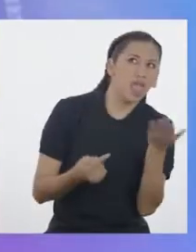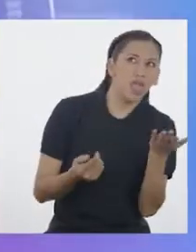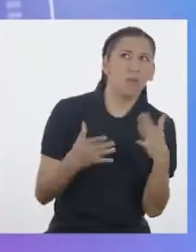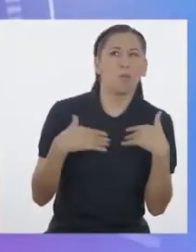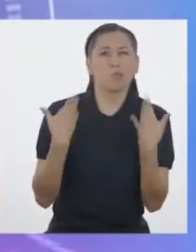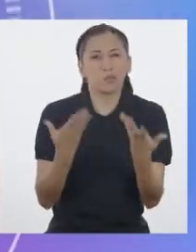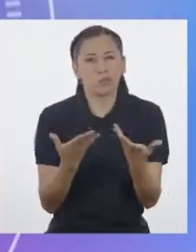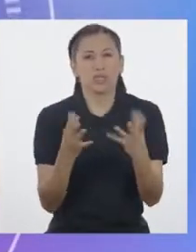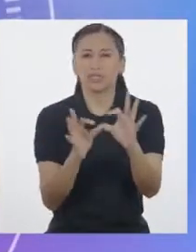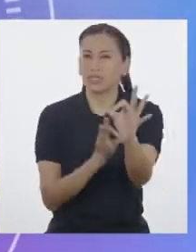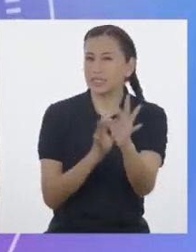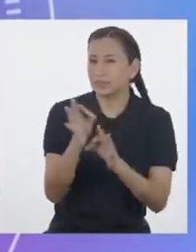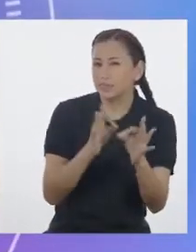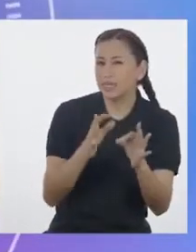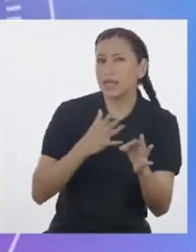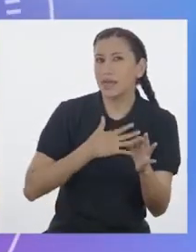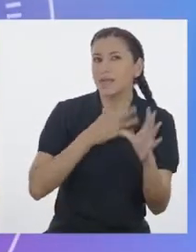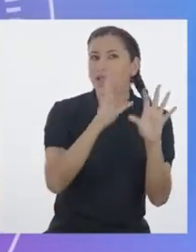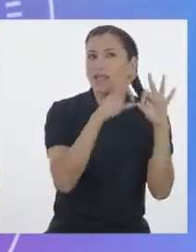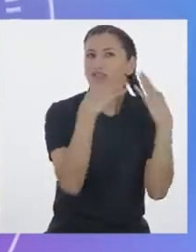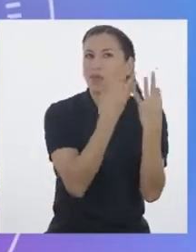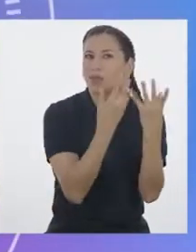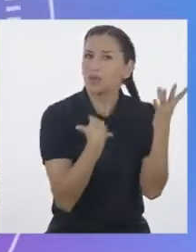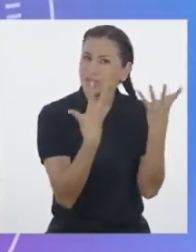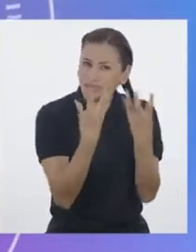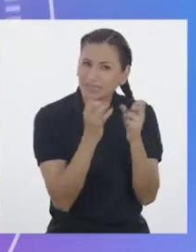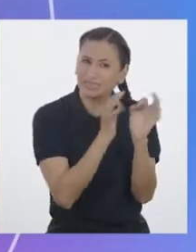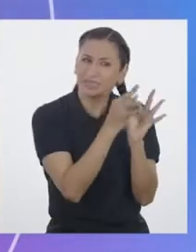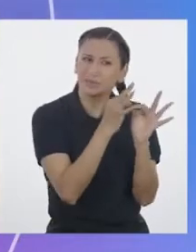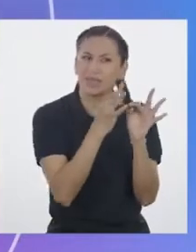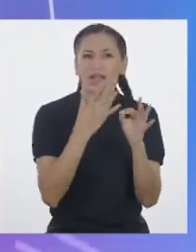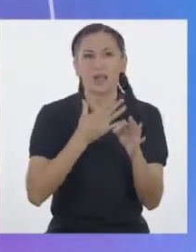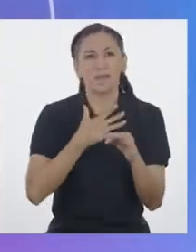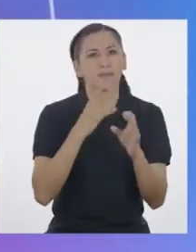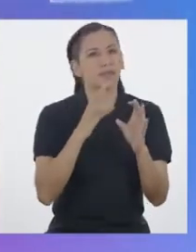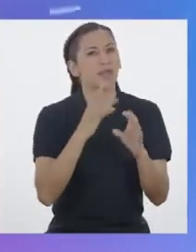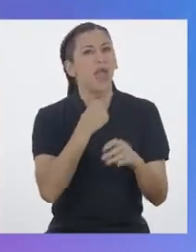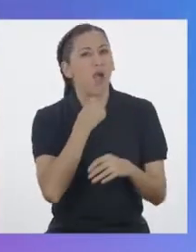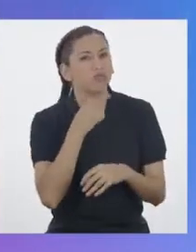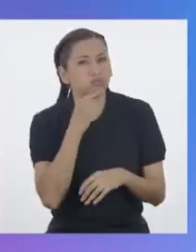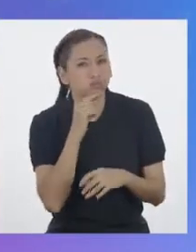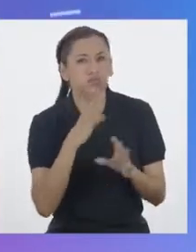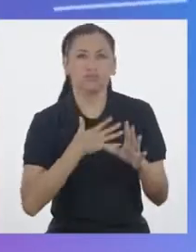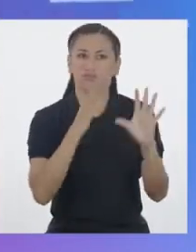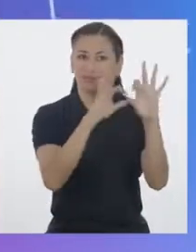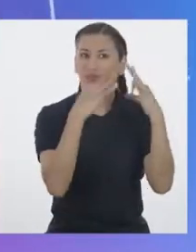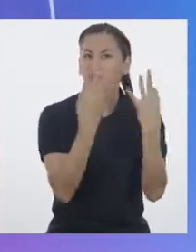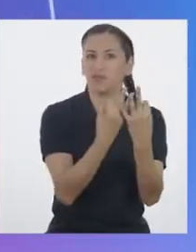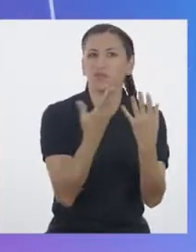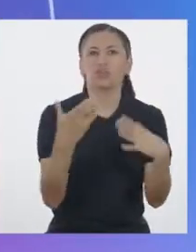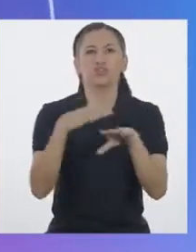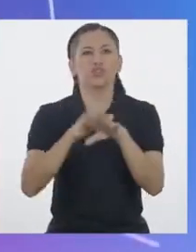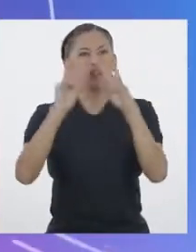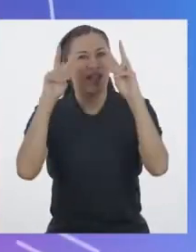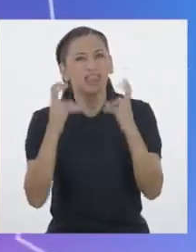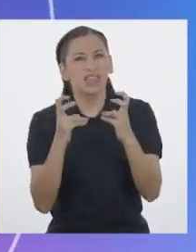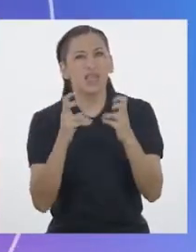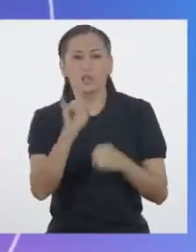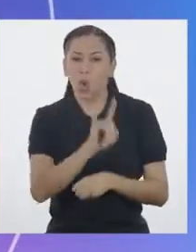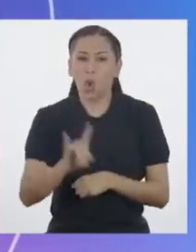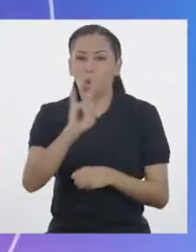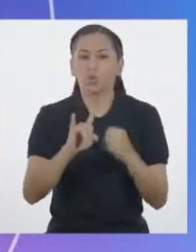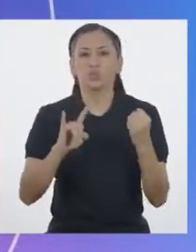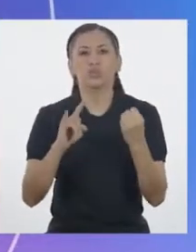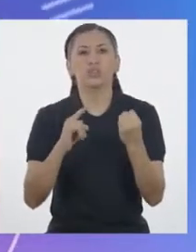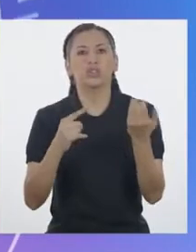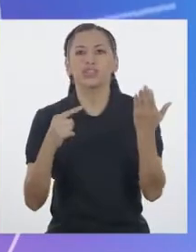explicarle a mi familia y a mi abuelita sobre el funcionamiento de